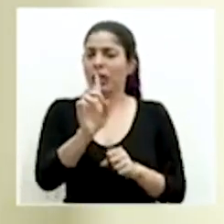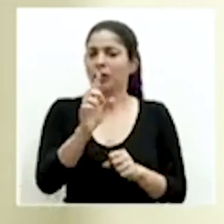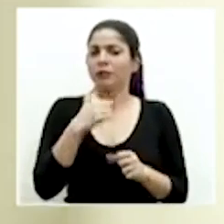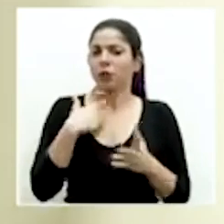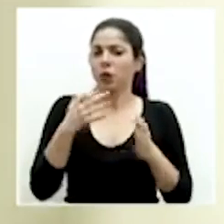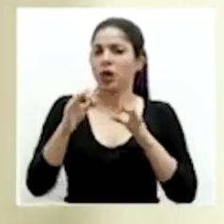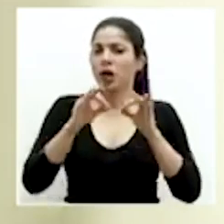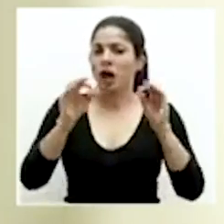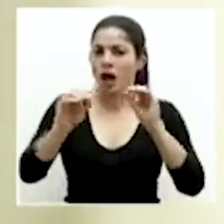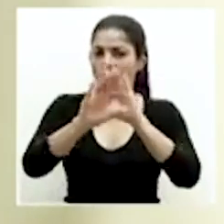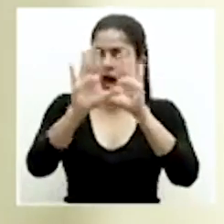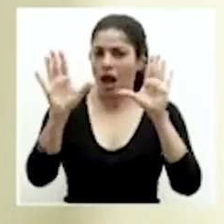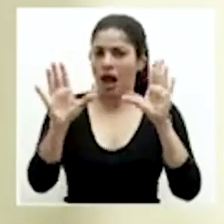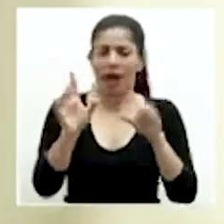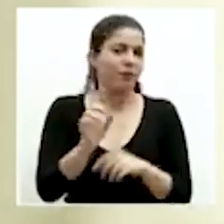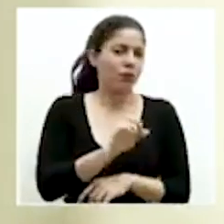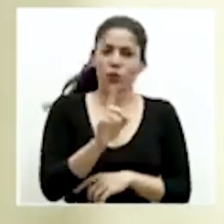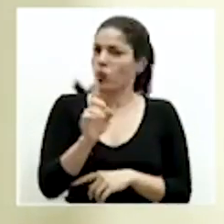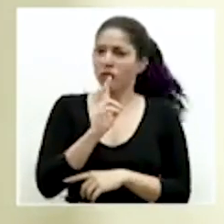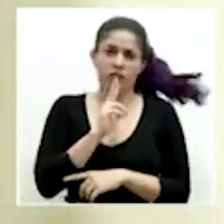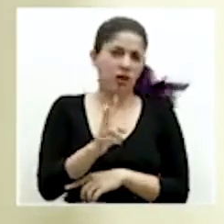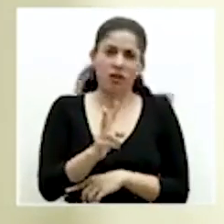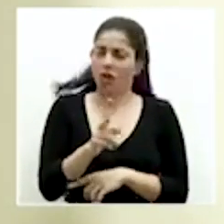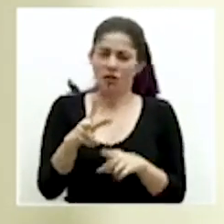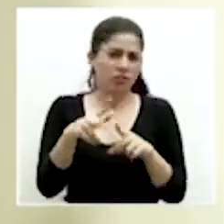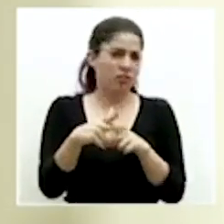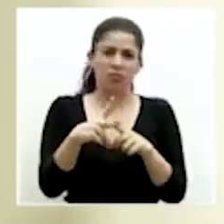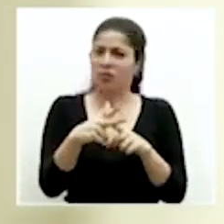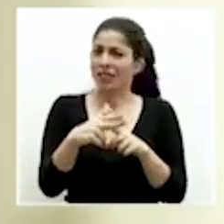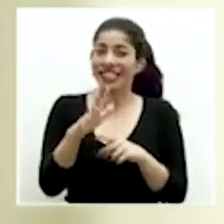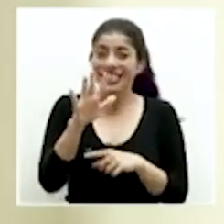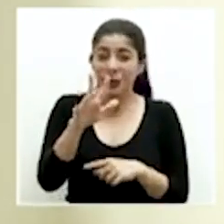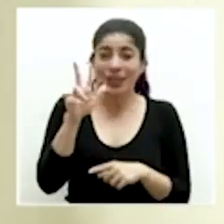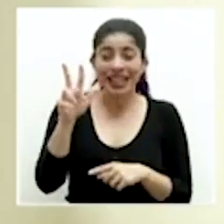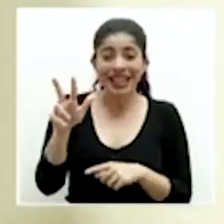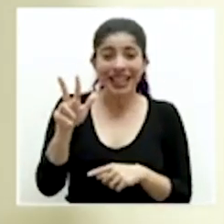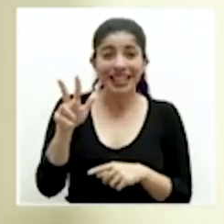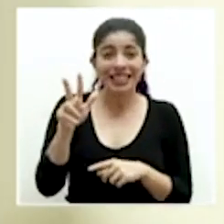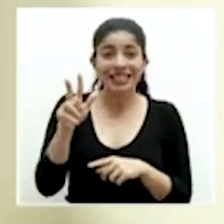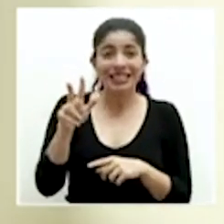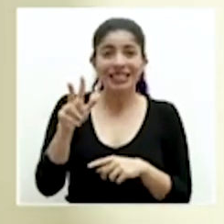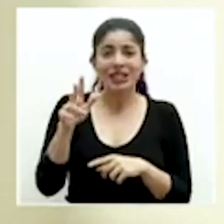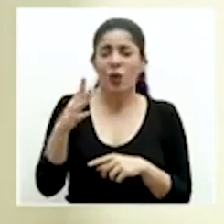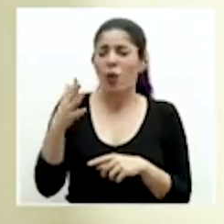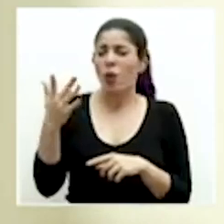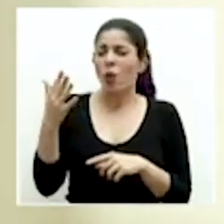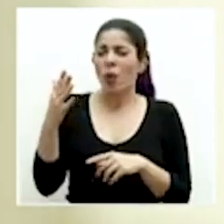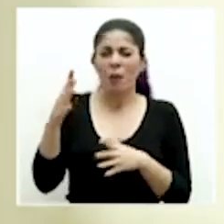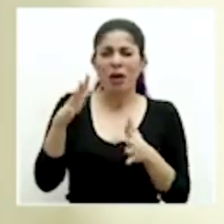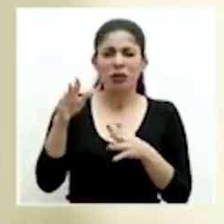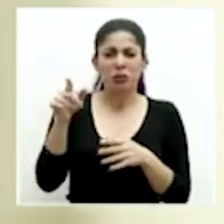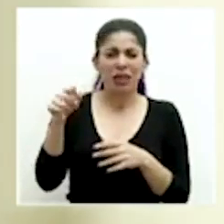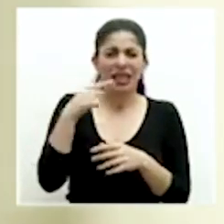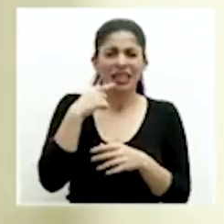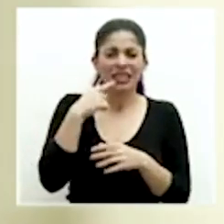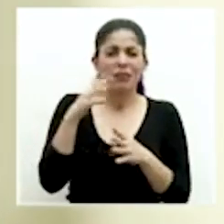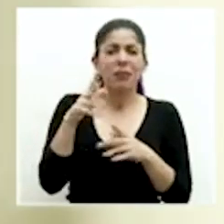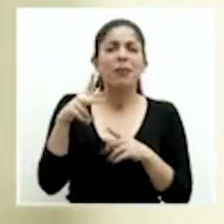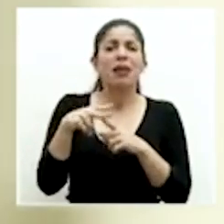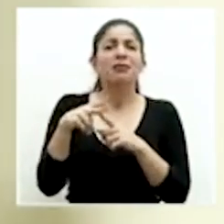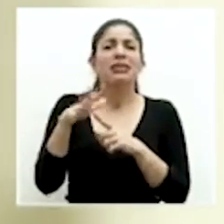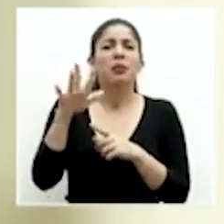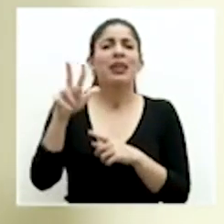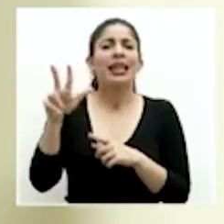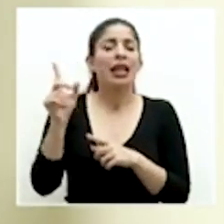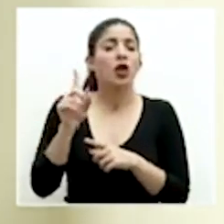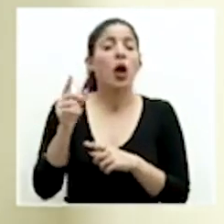aclarar es que no es cierto que se están despidiendo 53, o más o menos ese número de funcionarios,